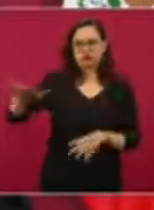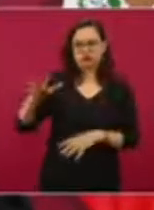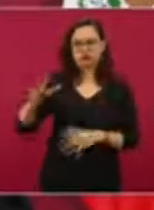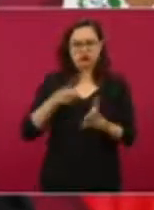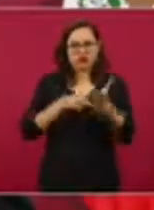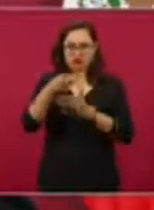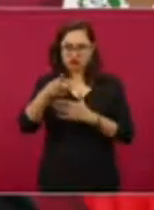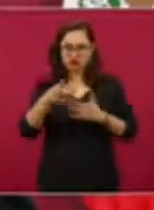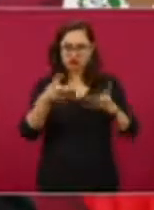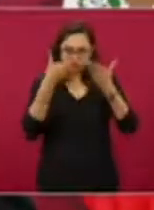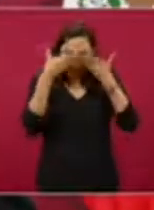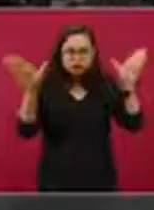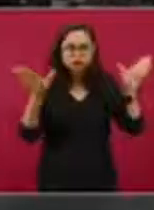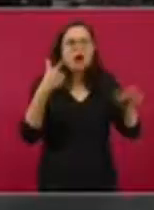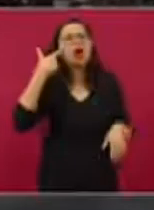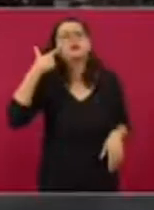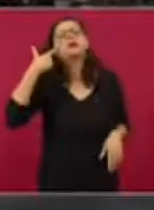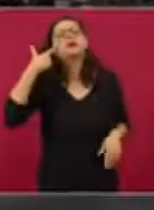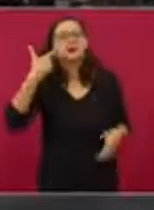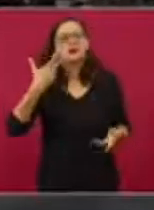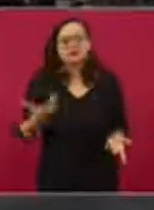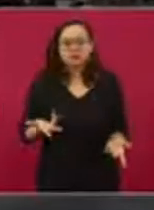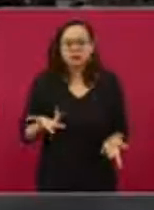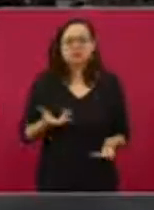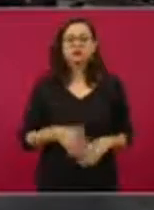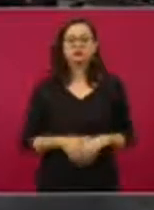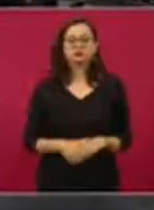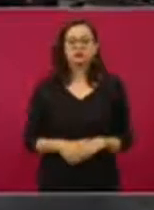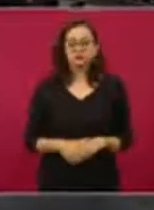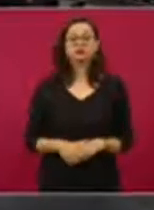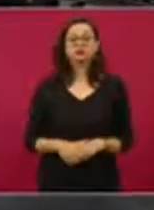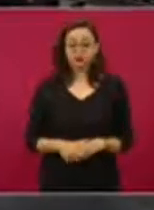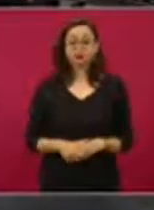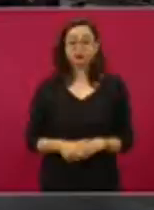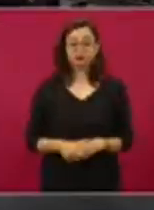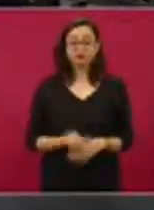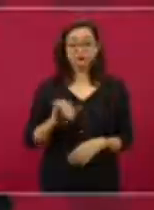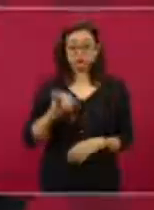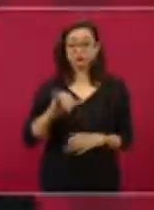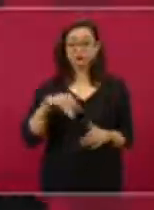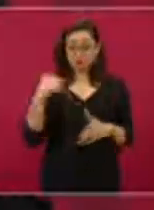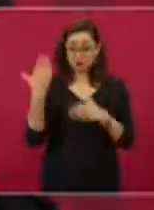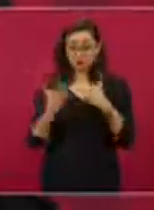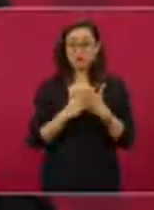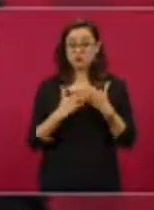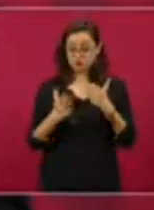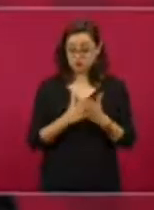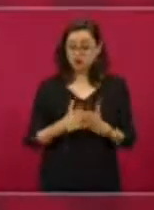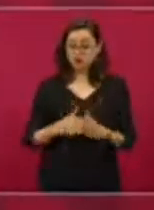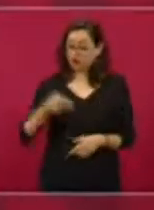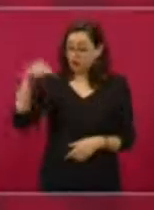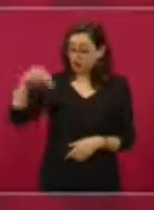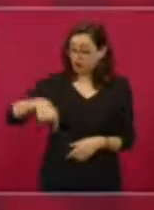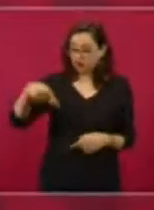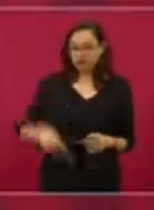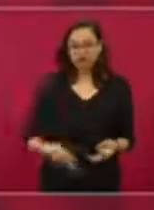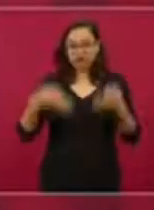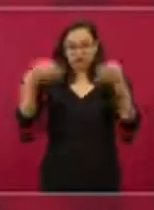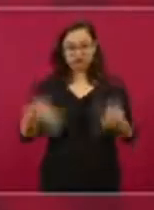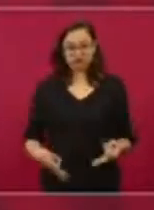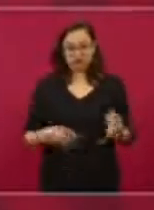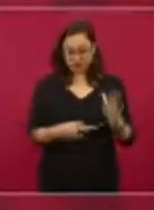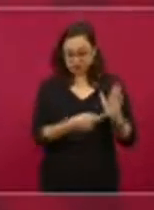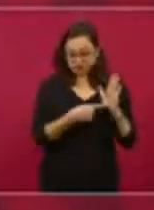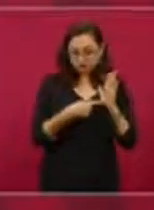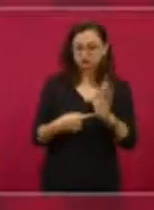¿Les va a recomendar alguna respuesta? Sí, les voy a presentar formalmente un plan de